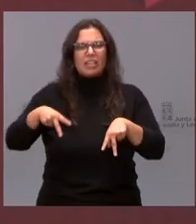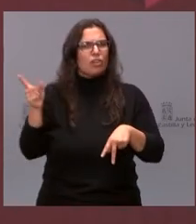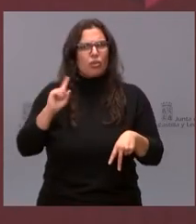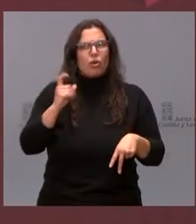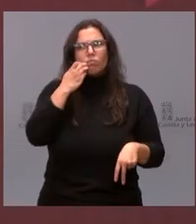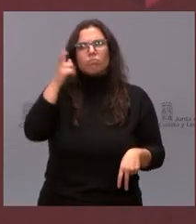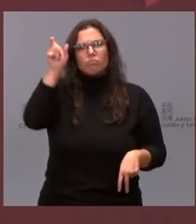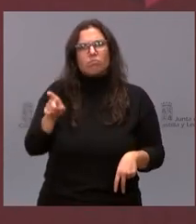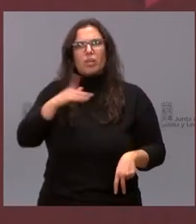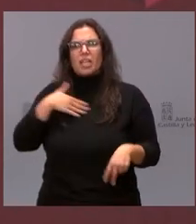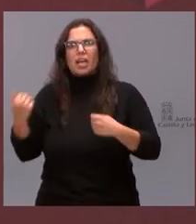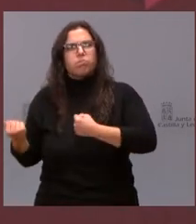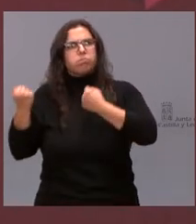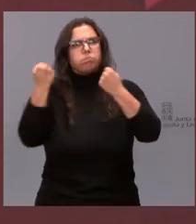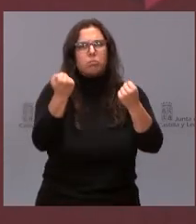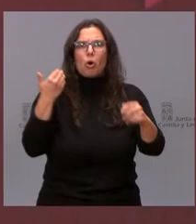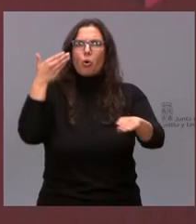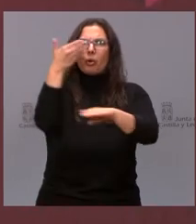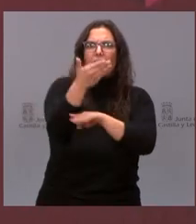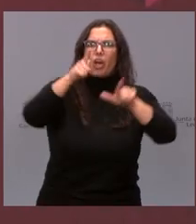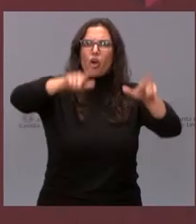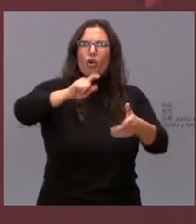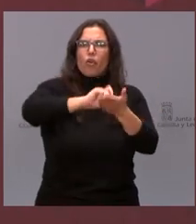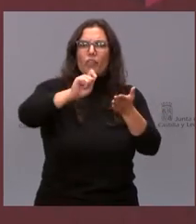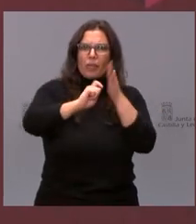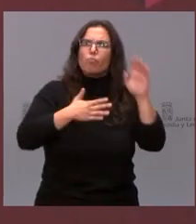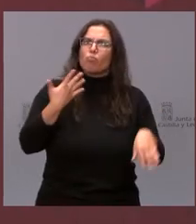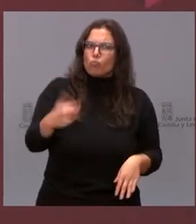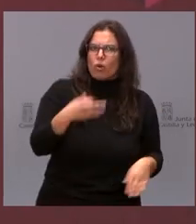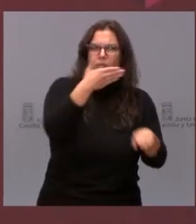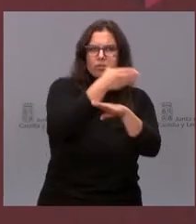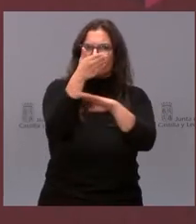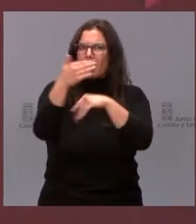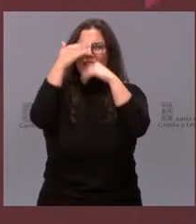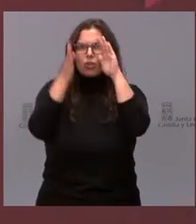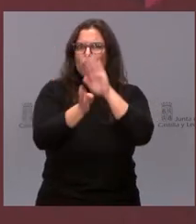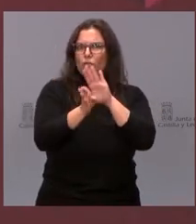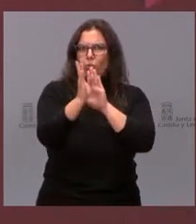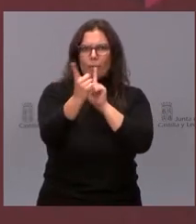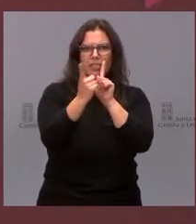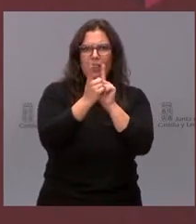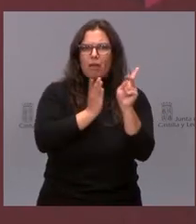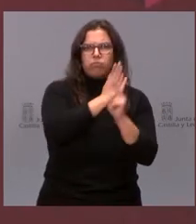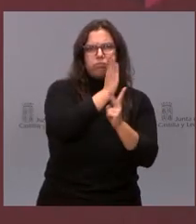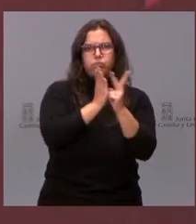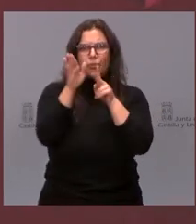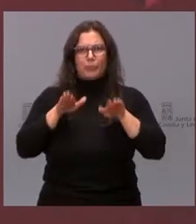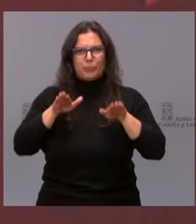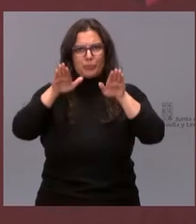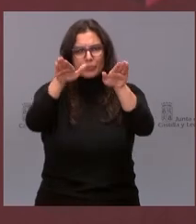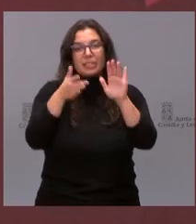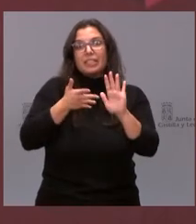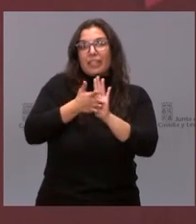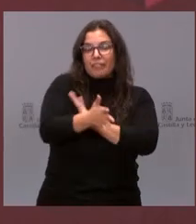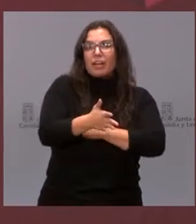a las distintas oficinas que tenemos repartidas por toda la geografía de Castilla y León. Vamos en ese sentido a hacer